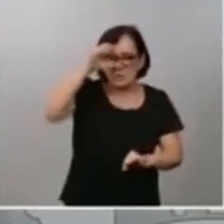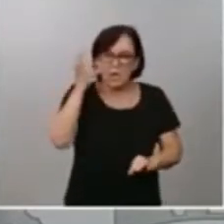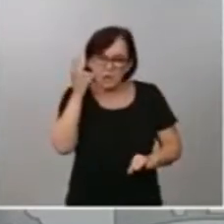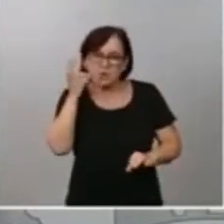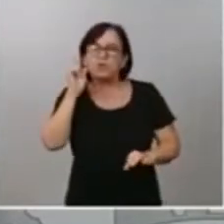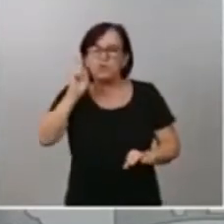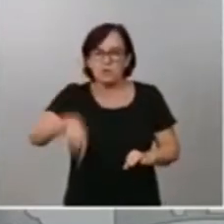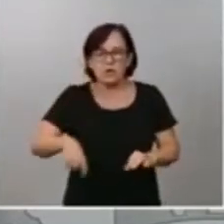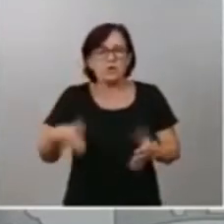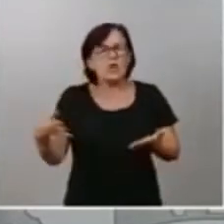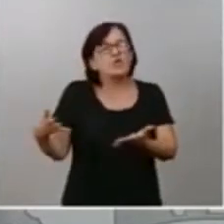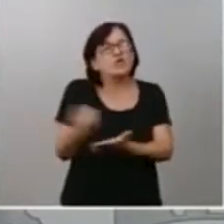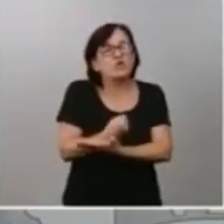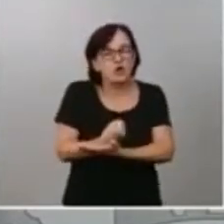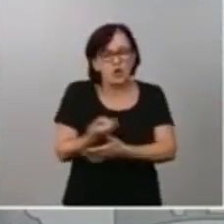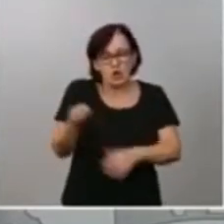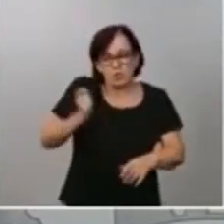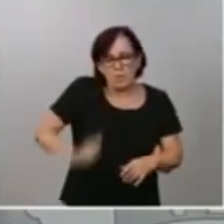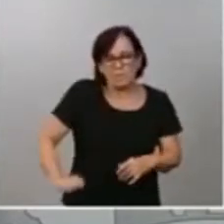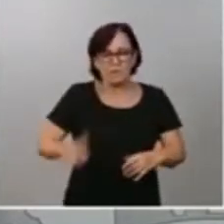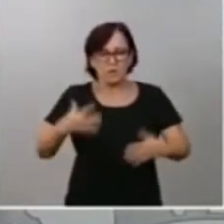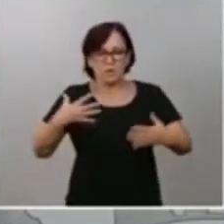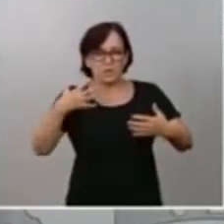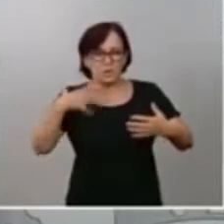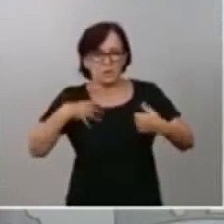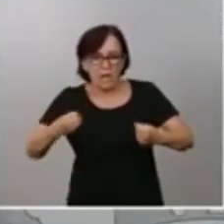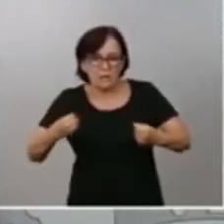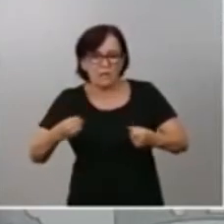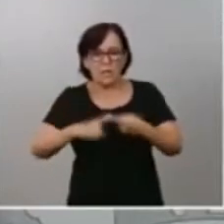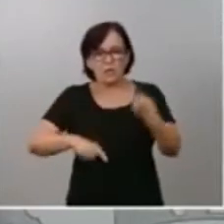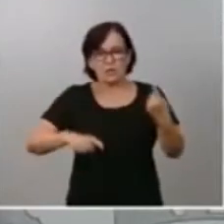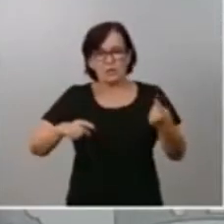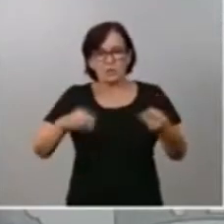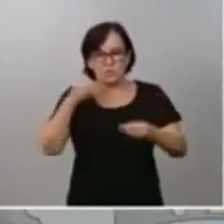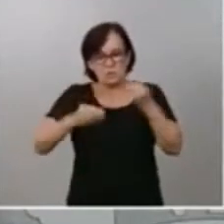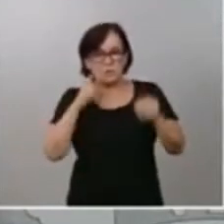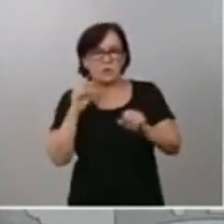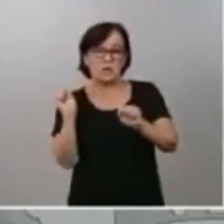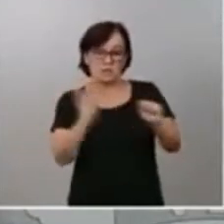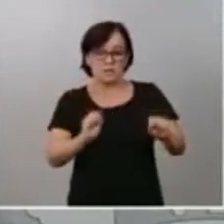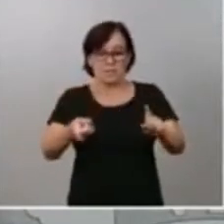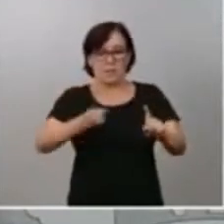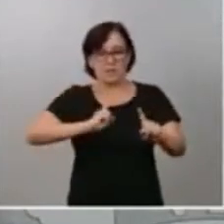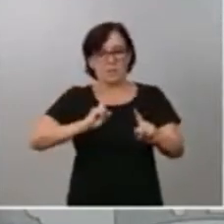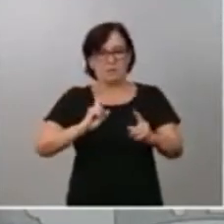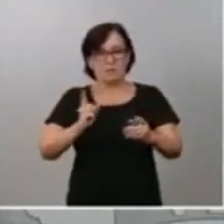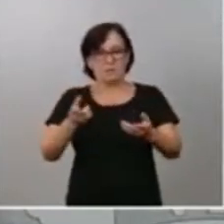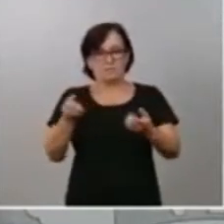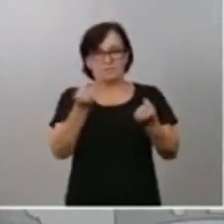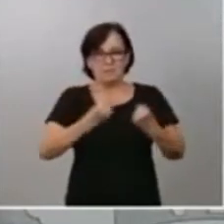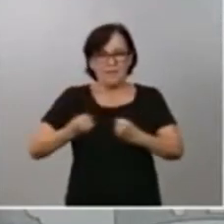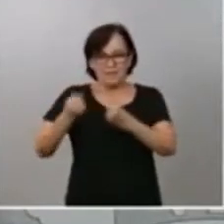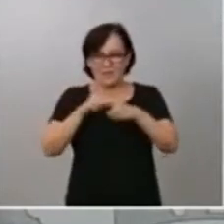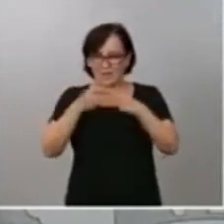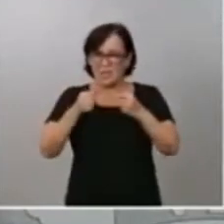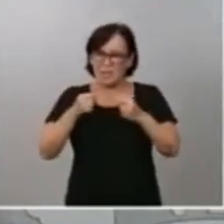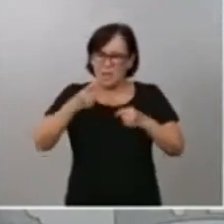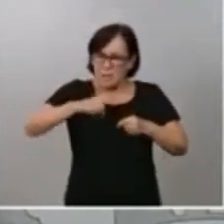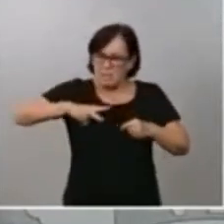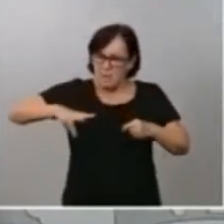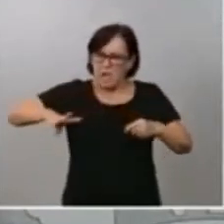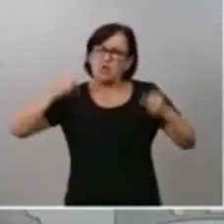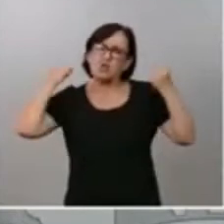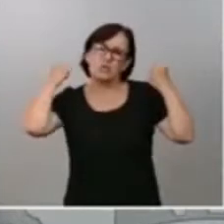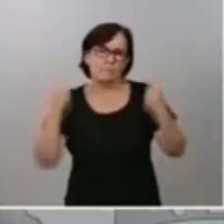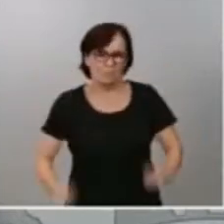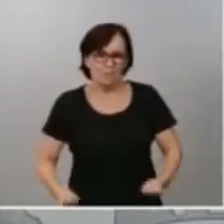todos los profesionales sanitarios que han estado defendiéndonos durante estos largos meses e intensos meses de pandemia.